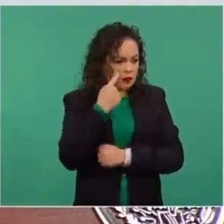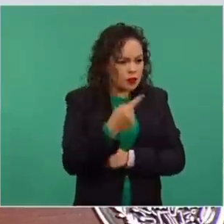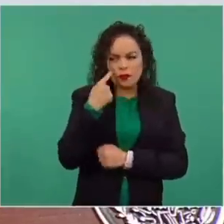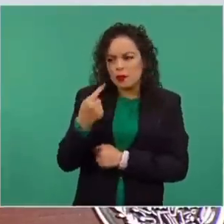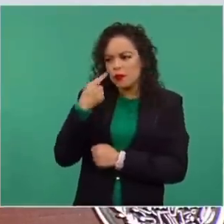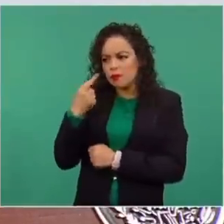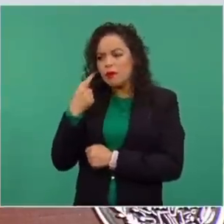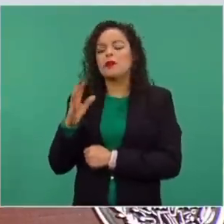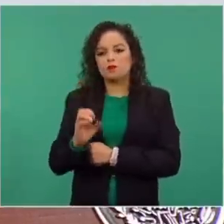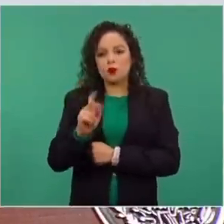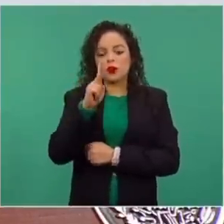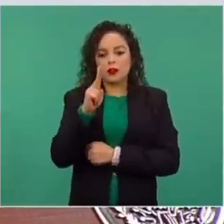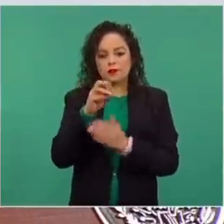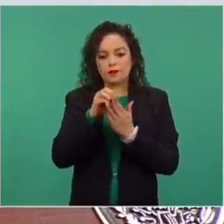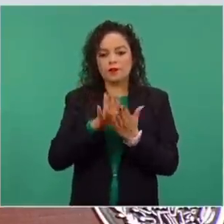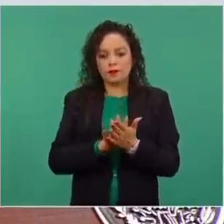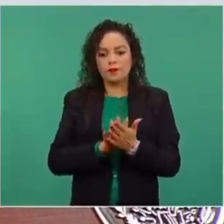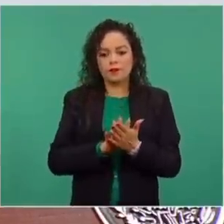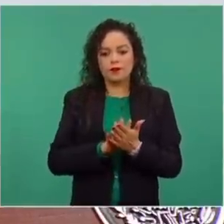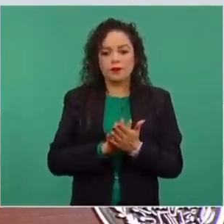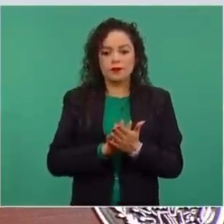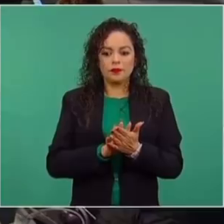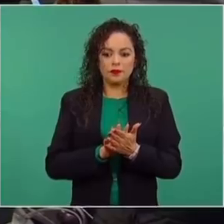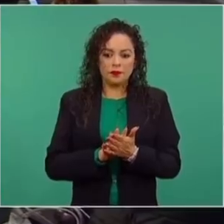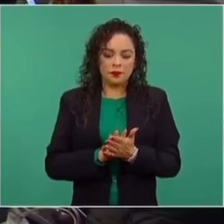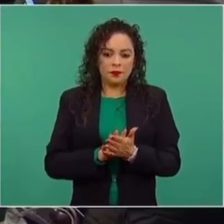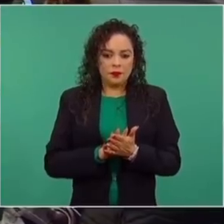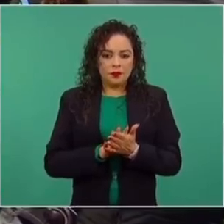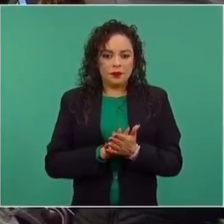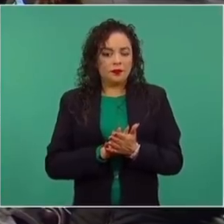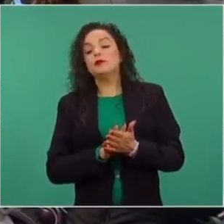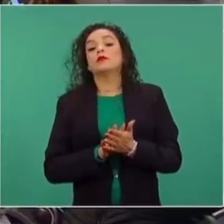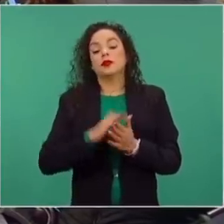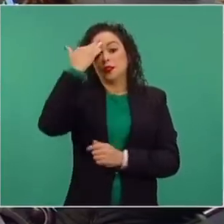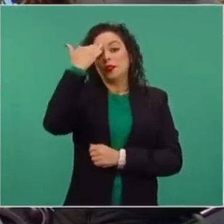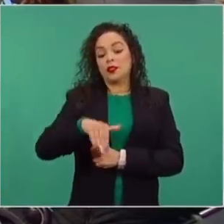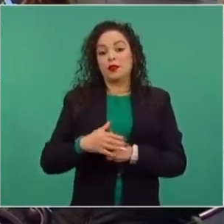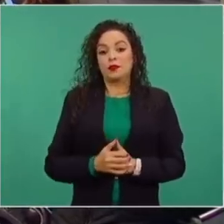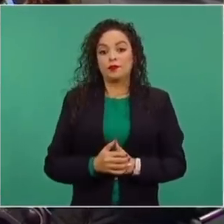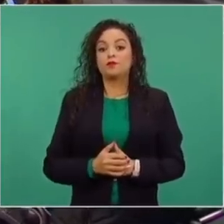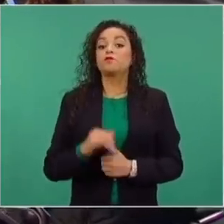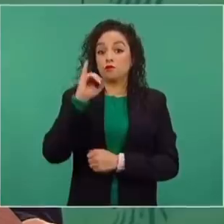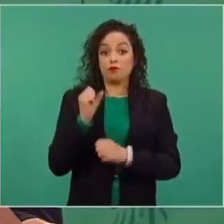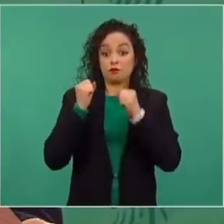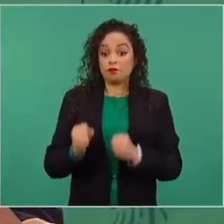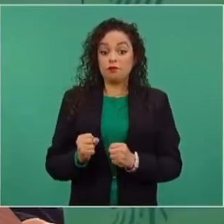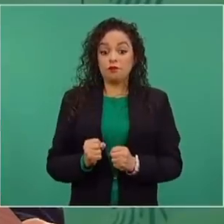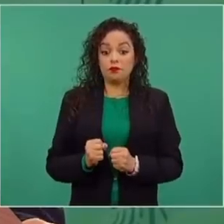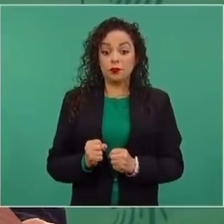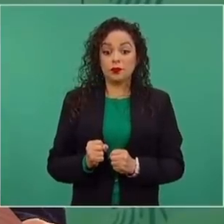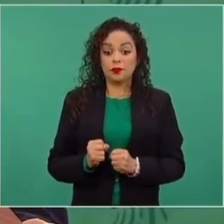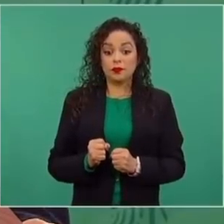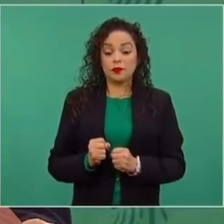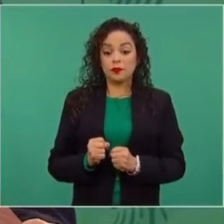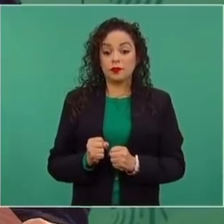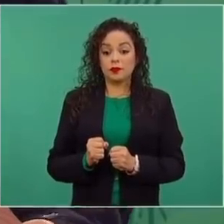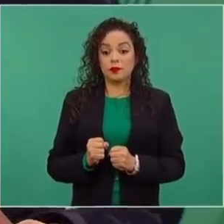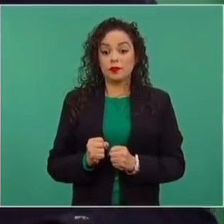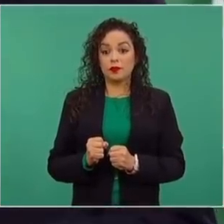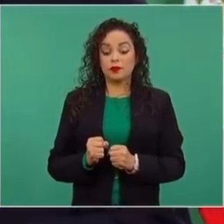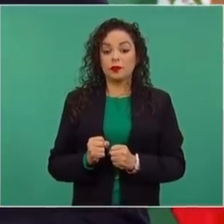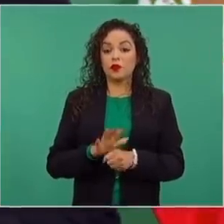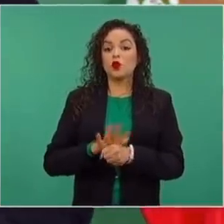de la postura que asuman los legisladores